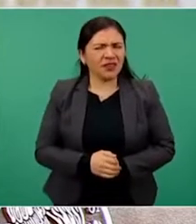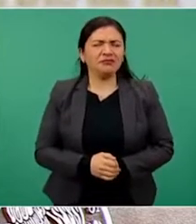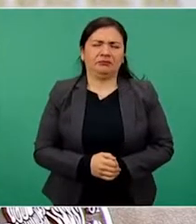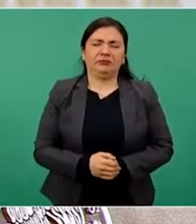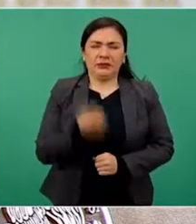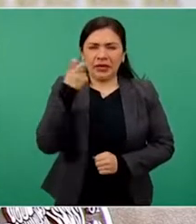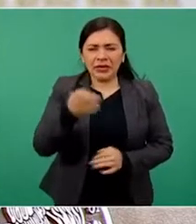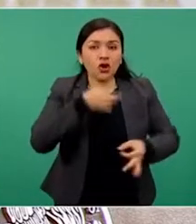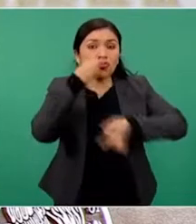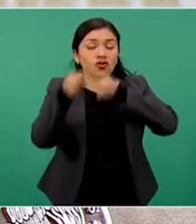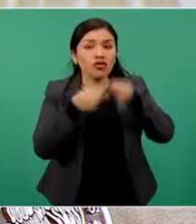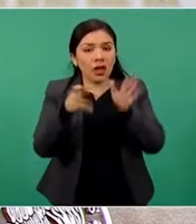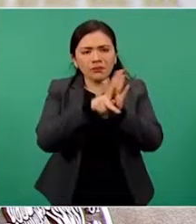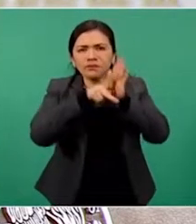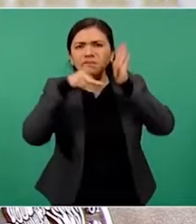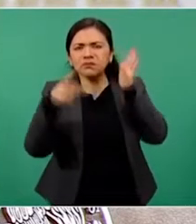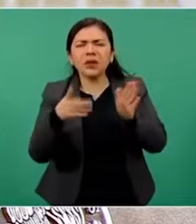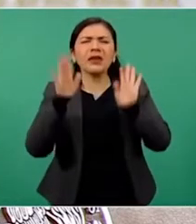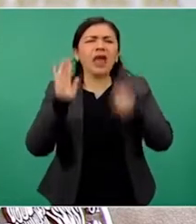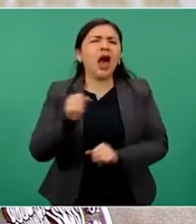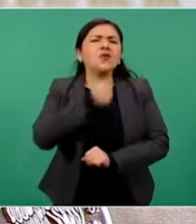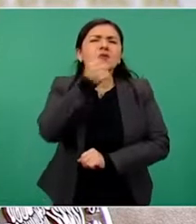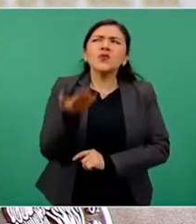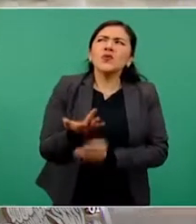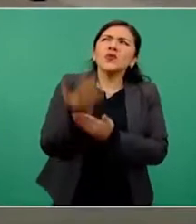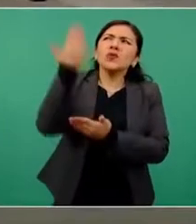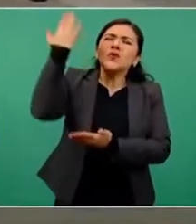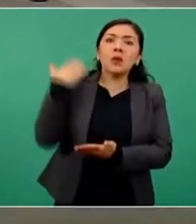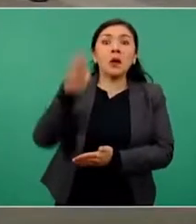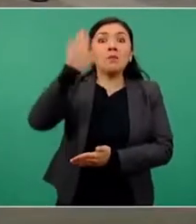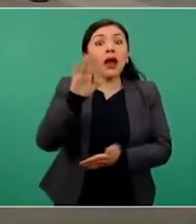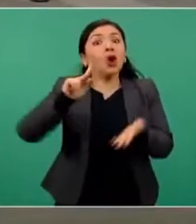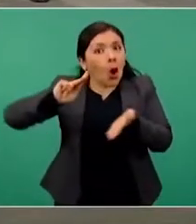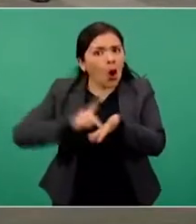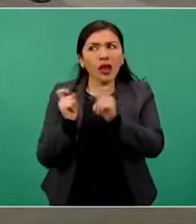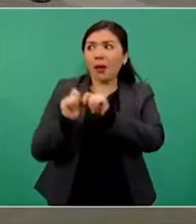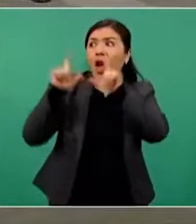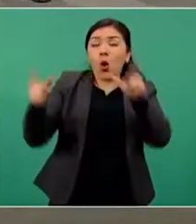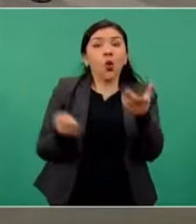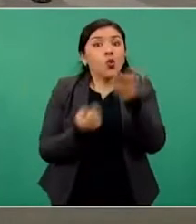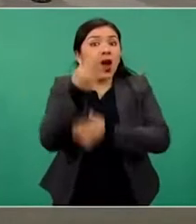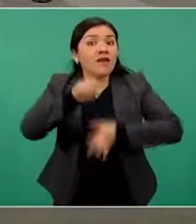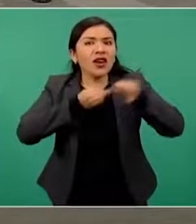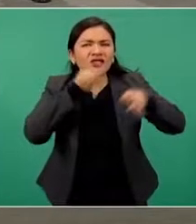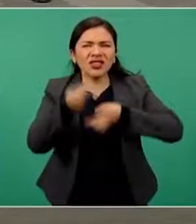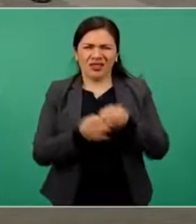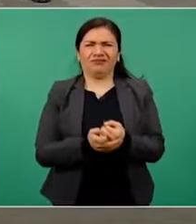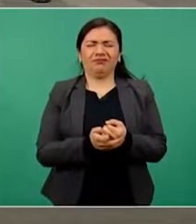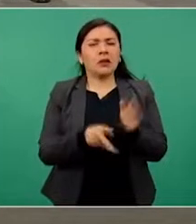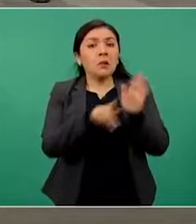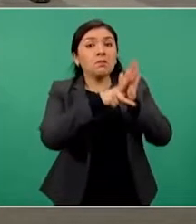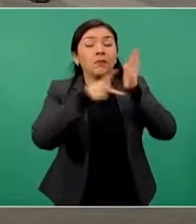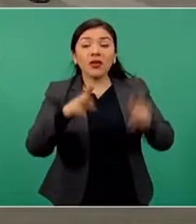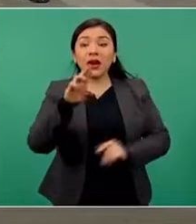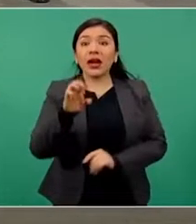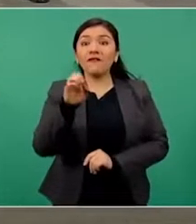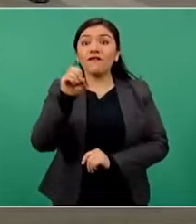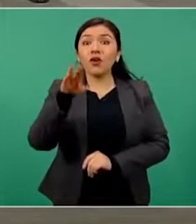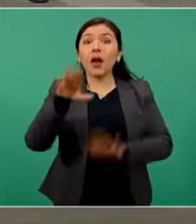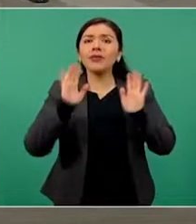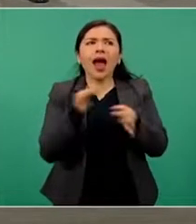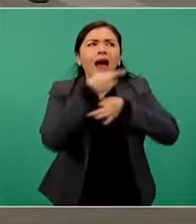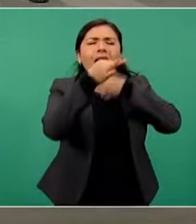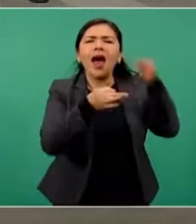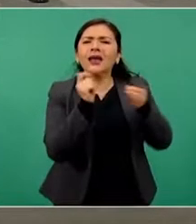nota publicada vieja y que la presenta como nueva, una información que el diario Reforma publicó el 11 de